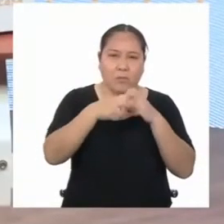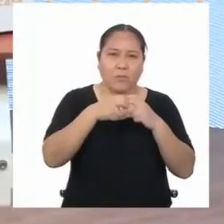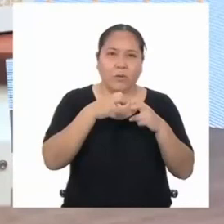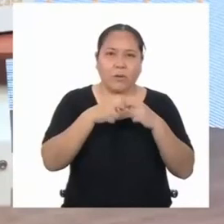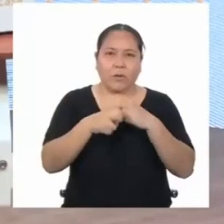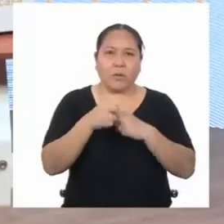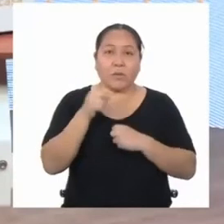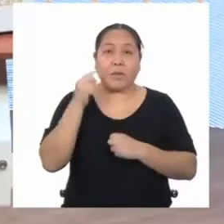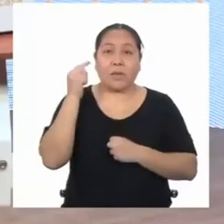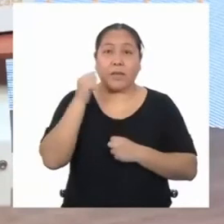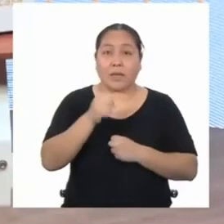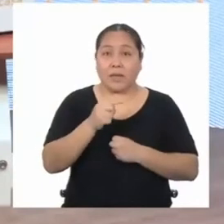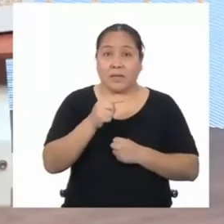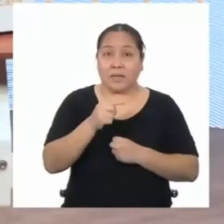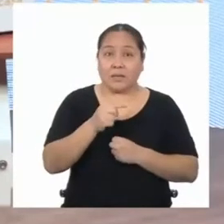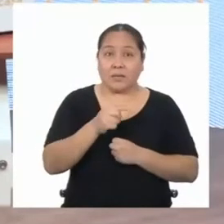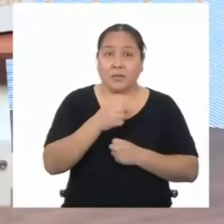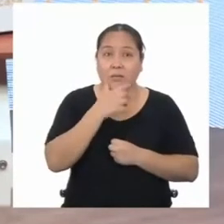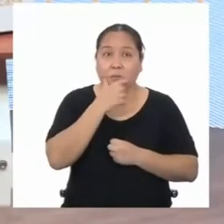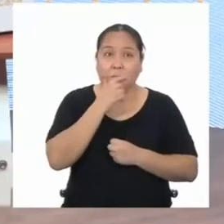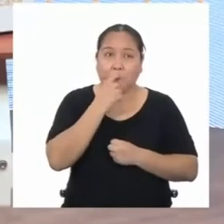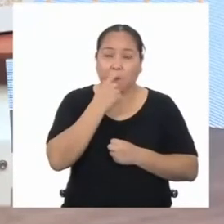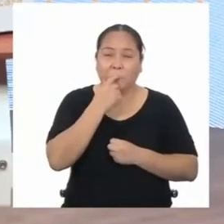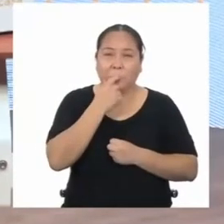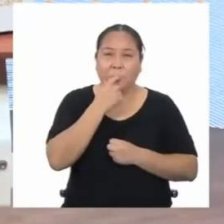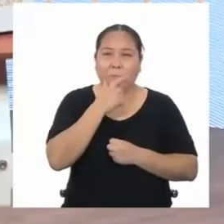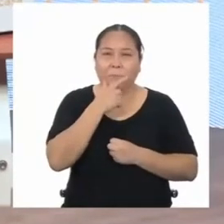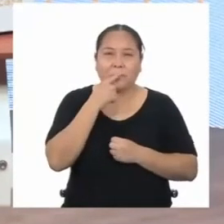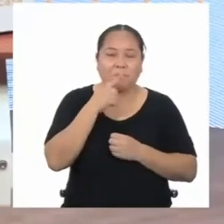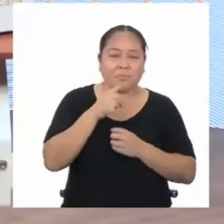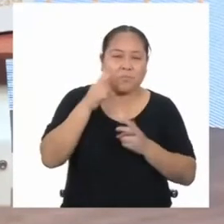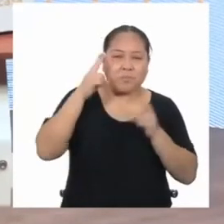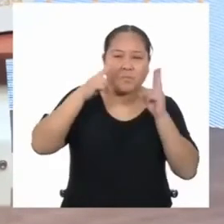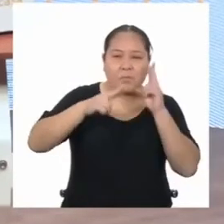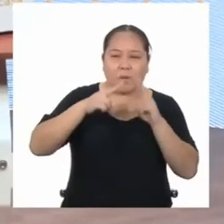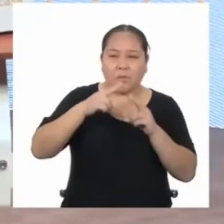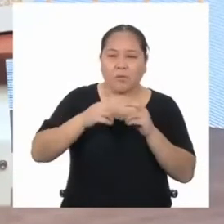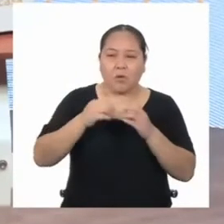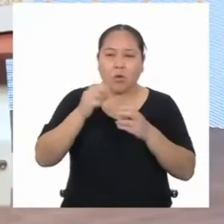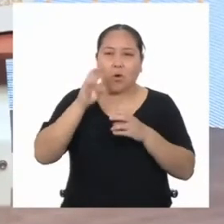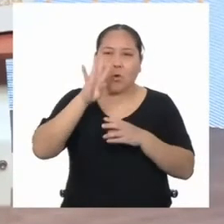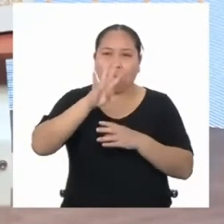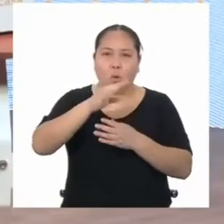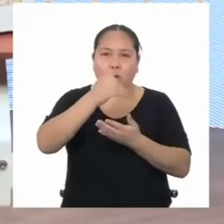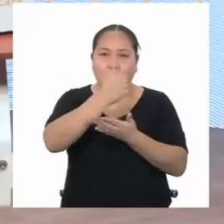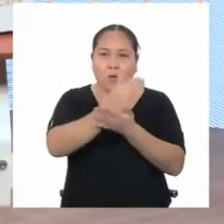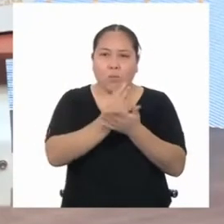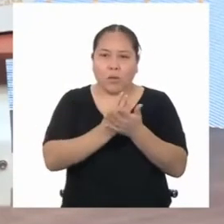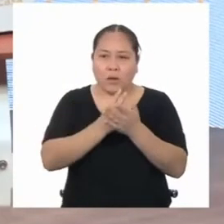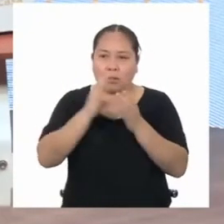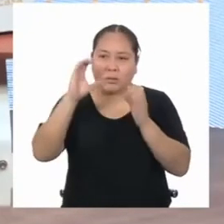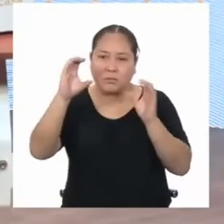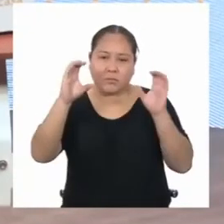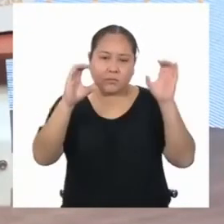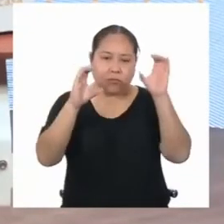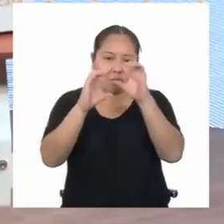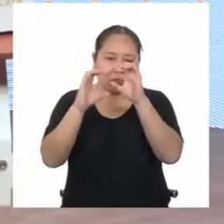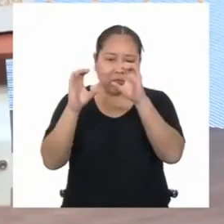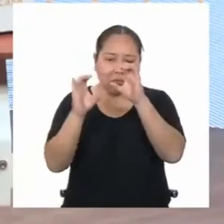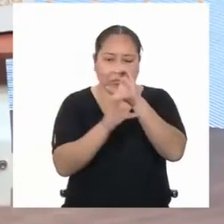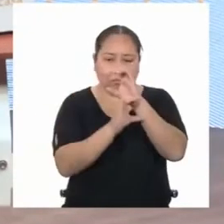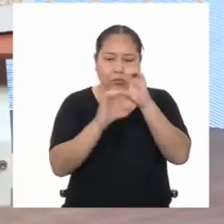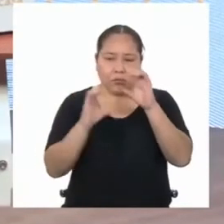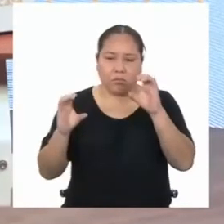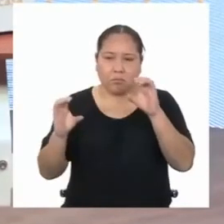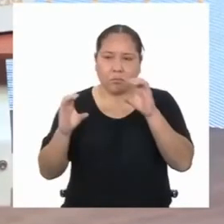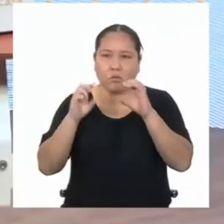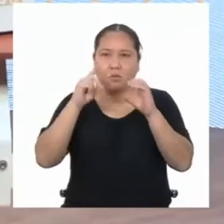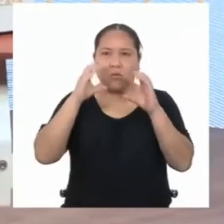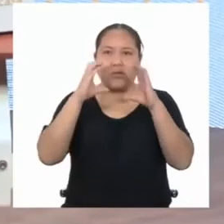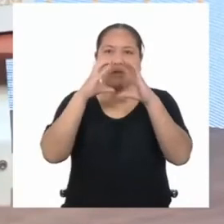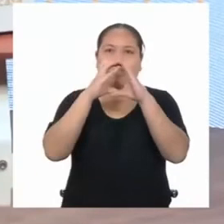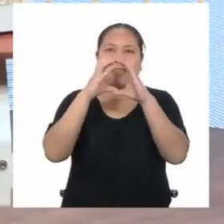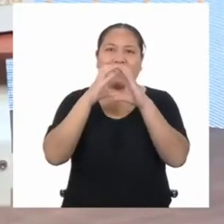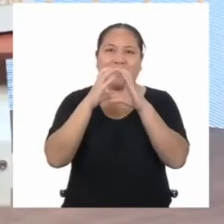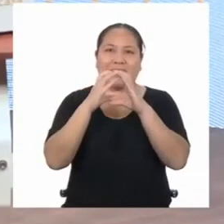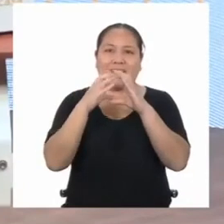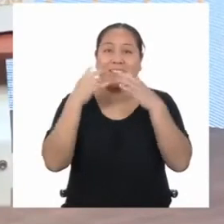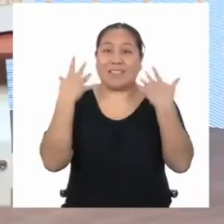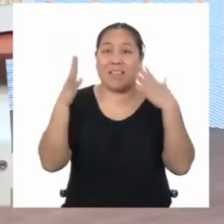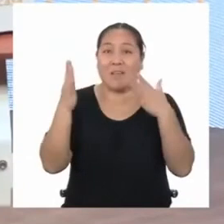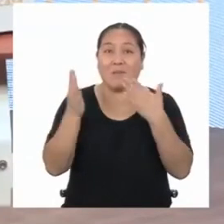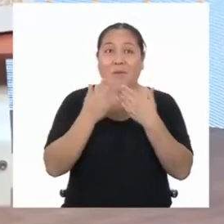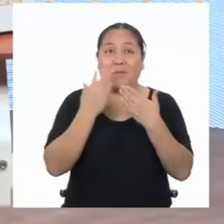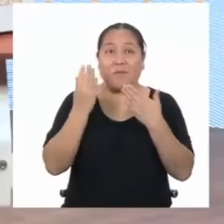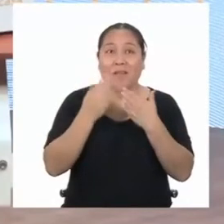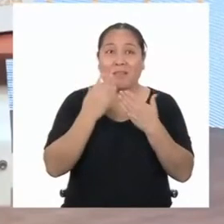Aquí la lógica me dice que podríamos dividir la figura en cuatro partes, mover las piezas y formar un círculo. Ahora que ya está más